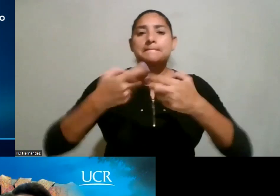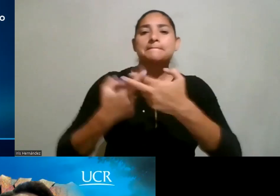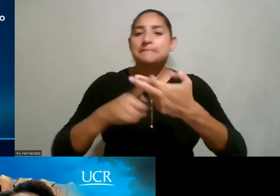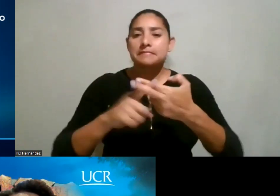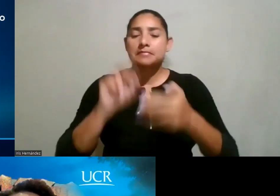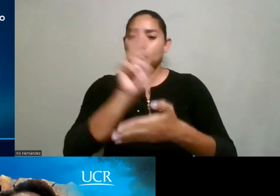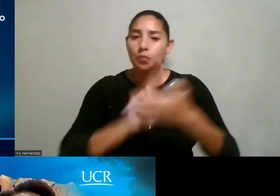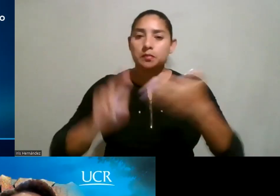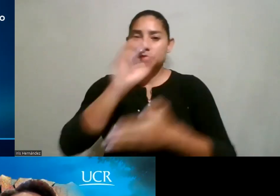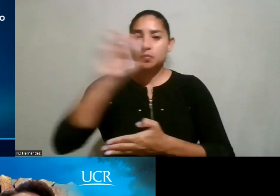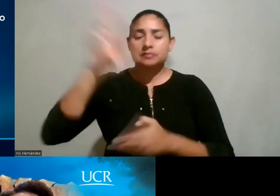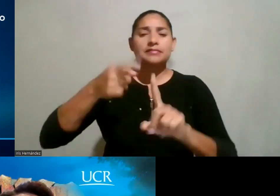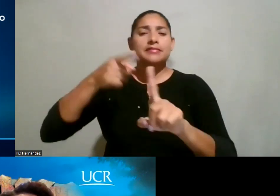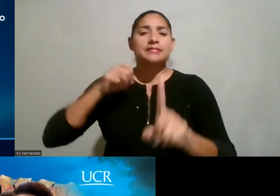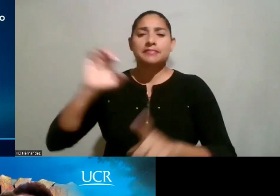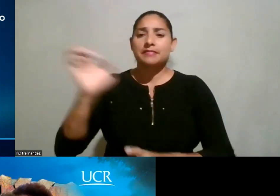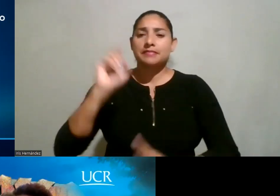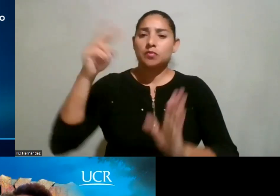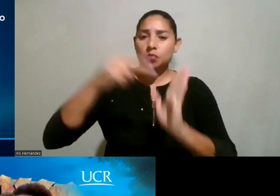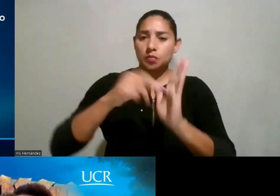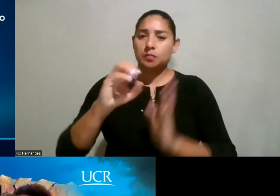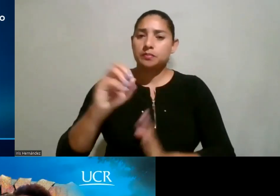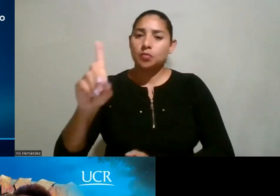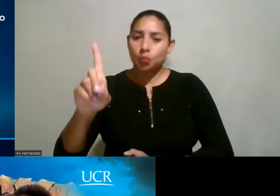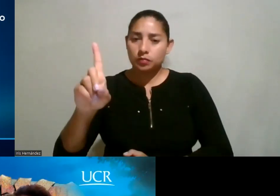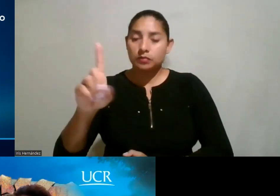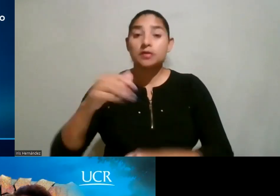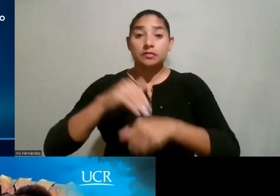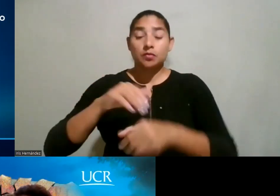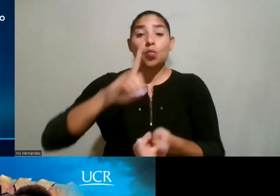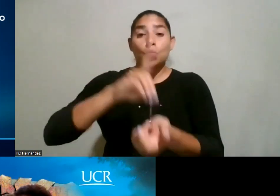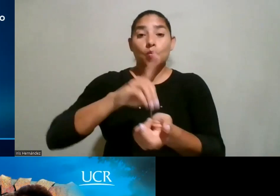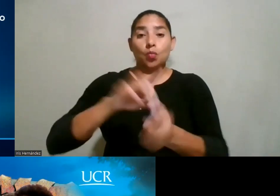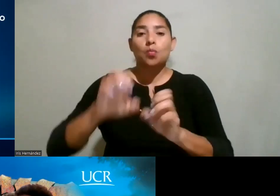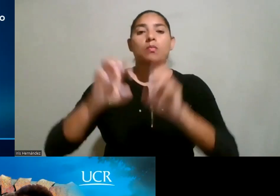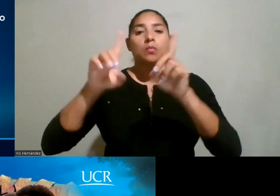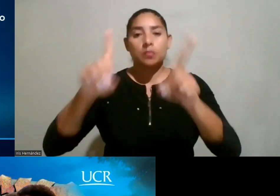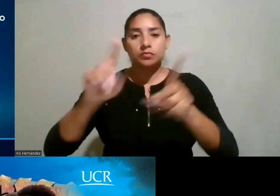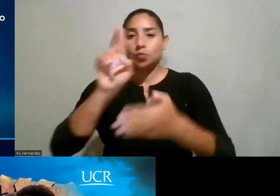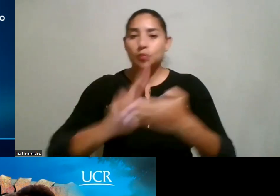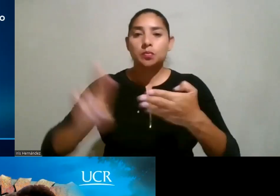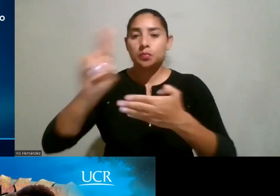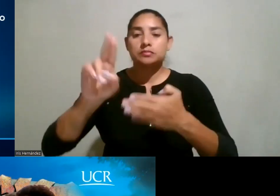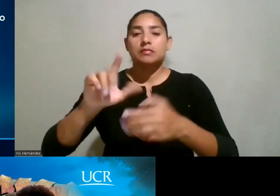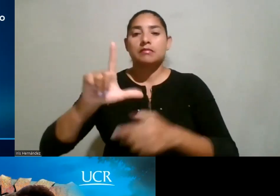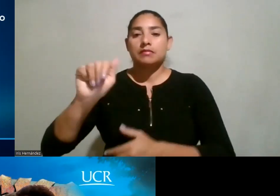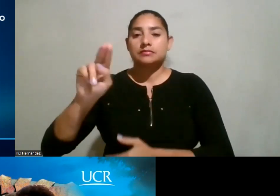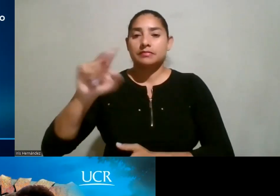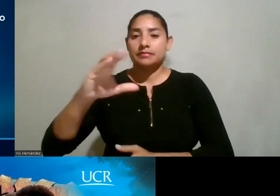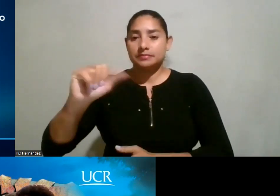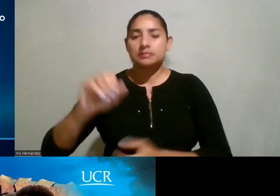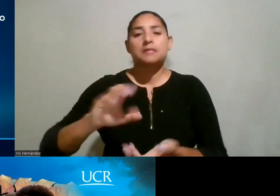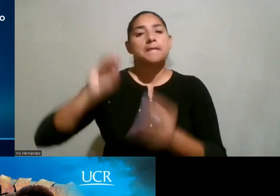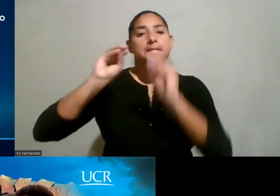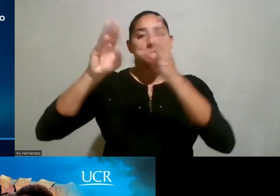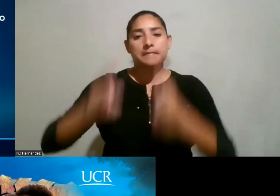de Costa Rica desde enero del 2001. Posee un doctorado en Educación de la Universidad Lasalle, una maestría